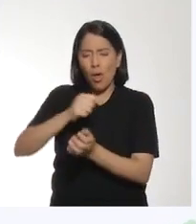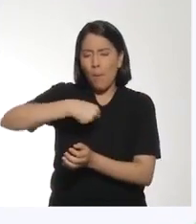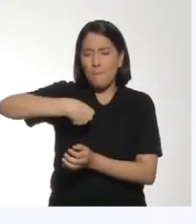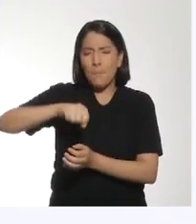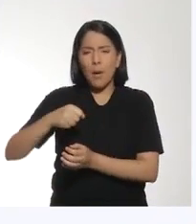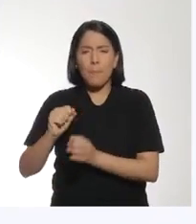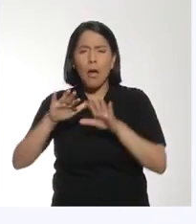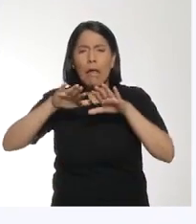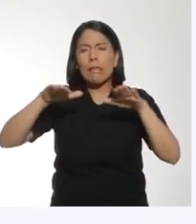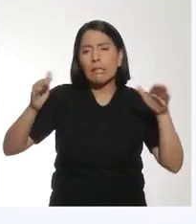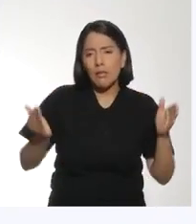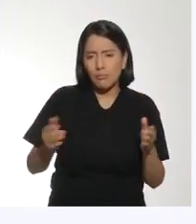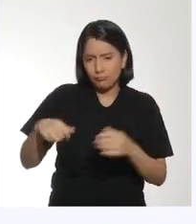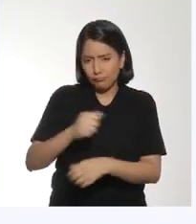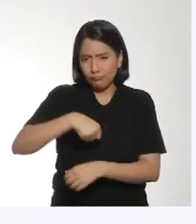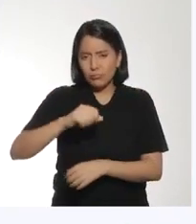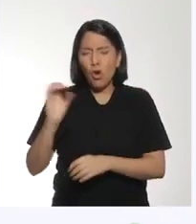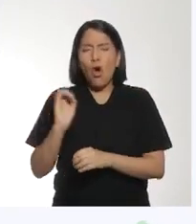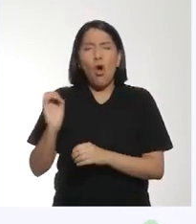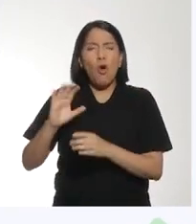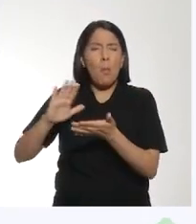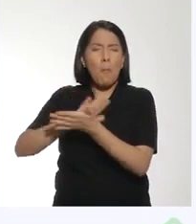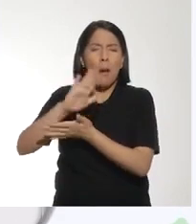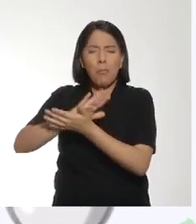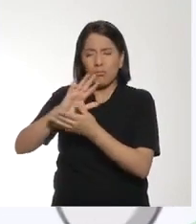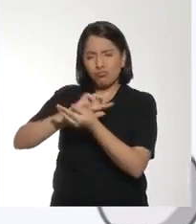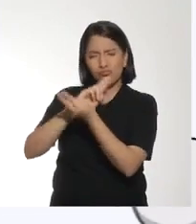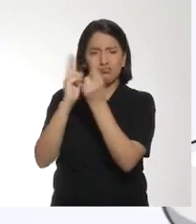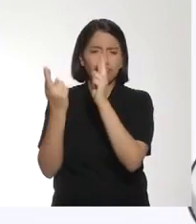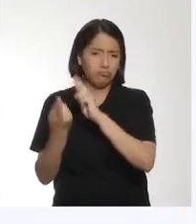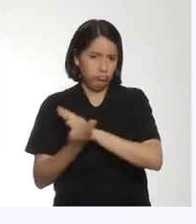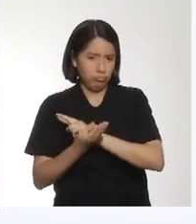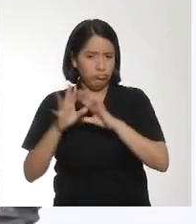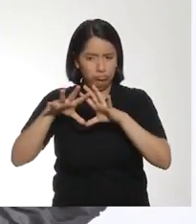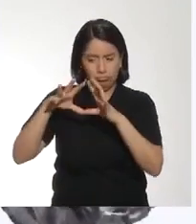Una pelota de ping-pong o de tenis o de papel reciclado.